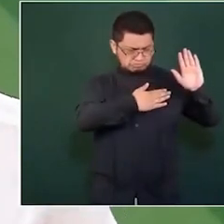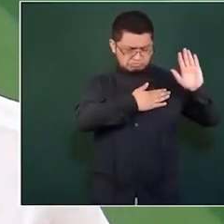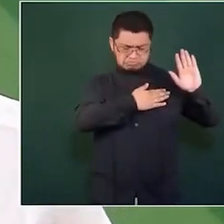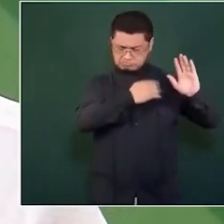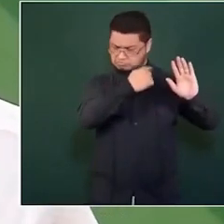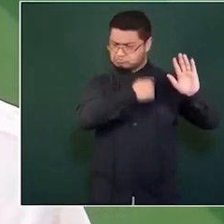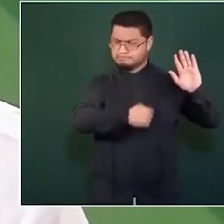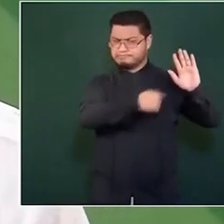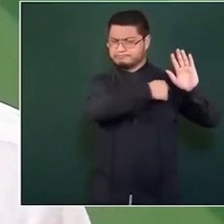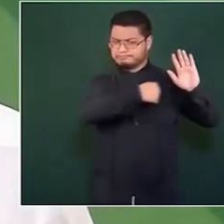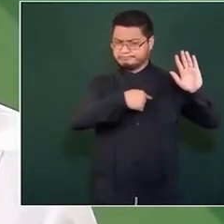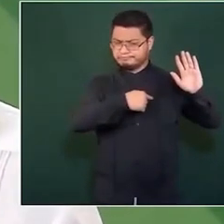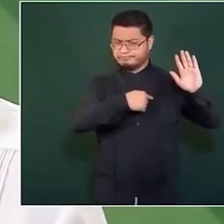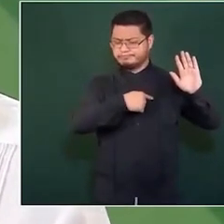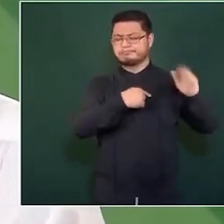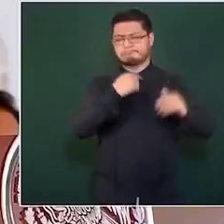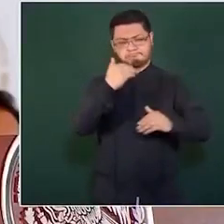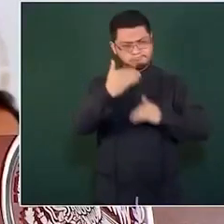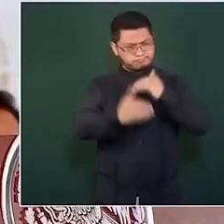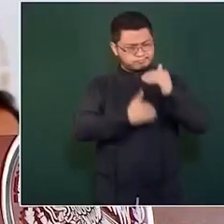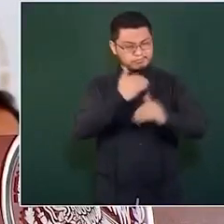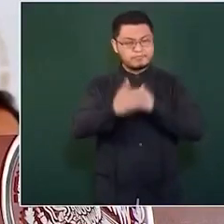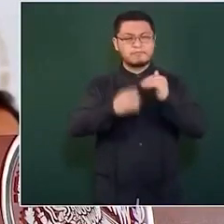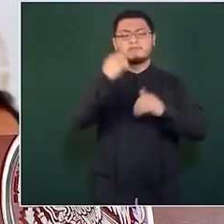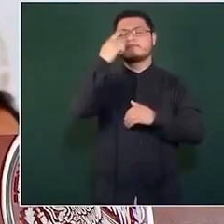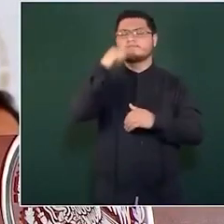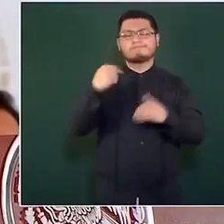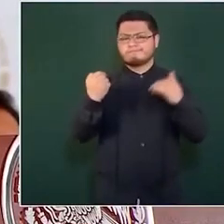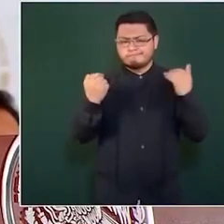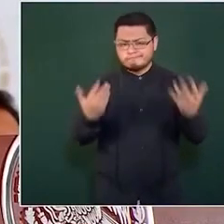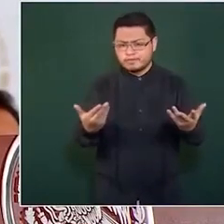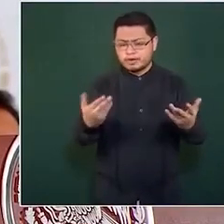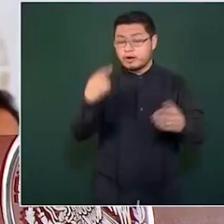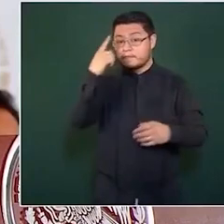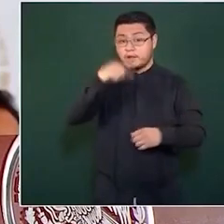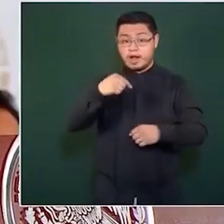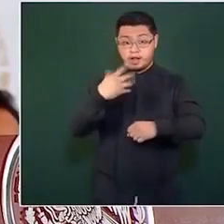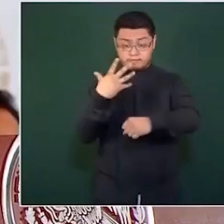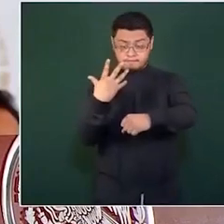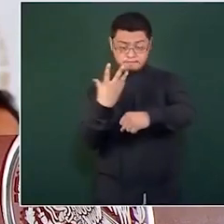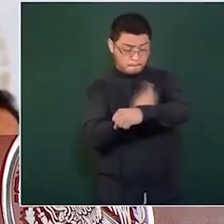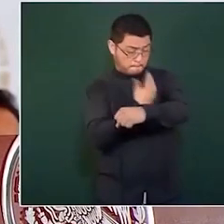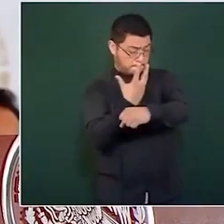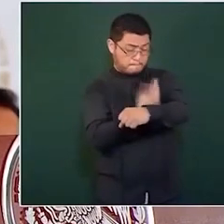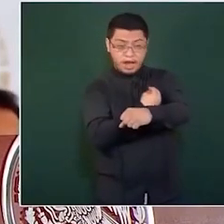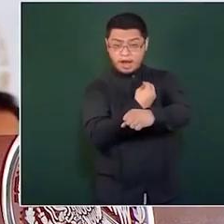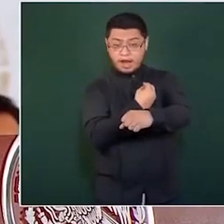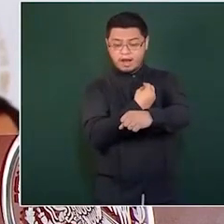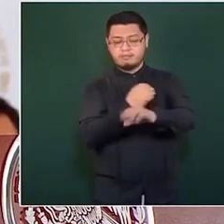tener una producción de energías limpias.